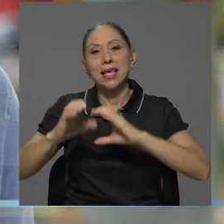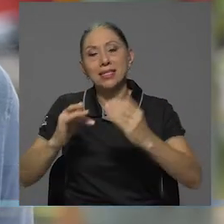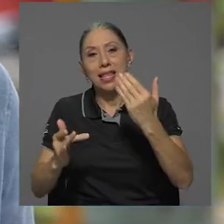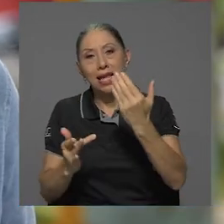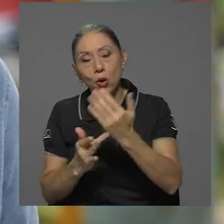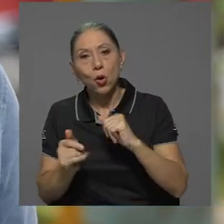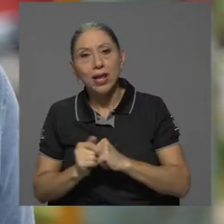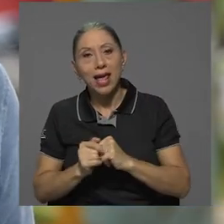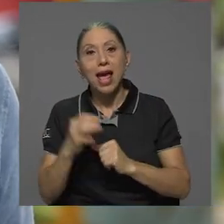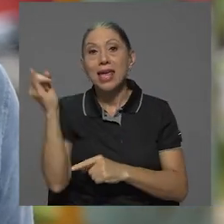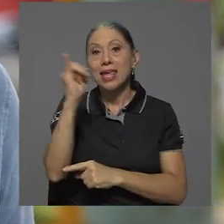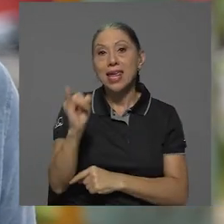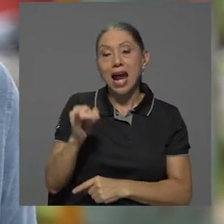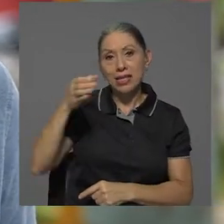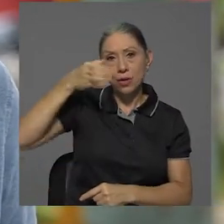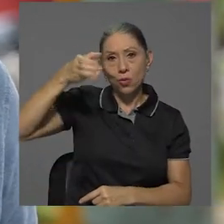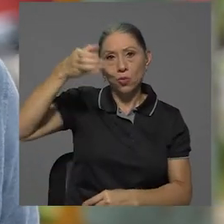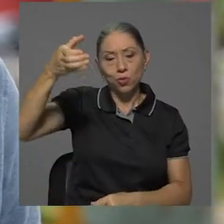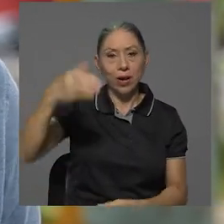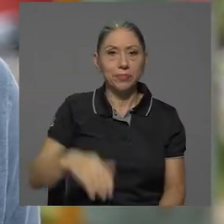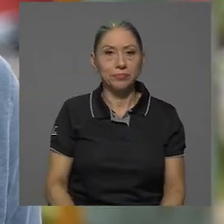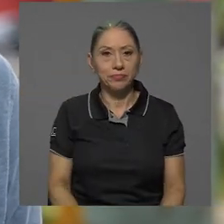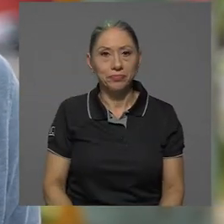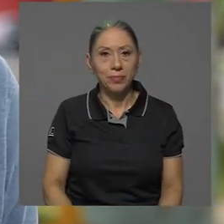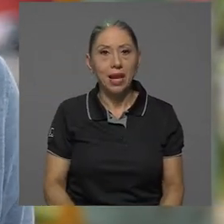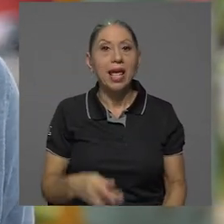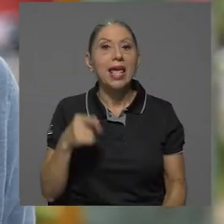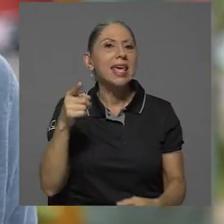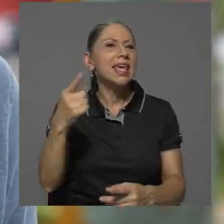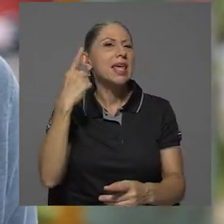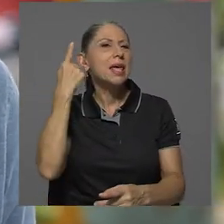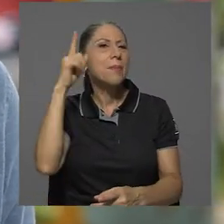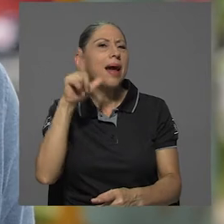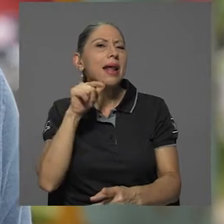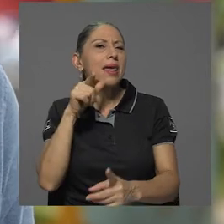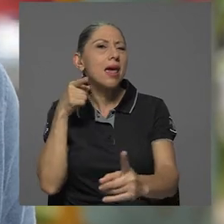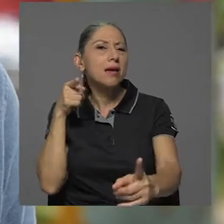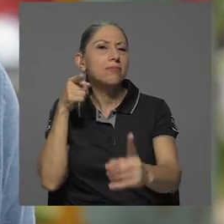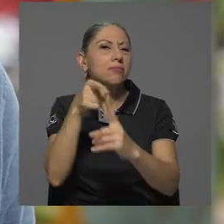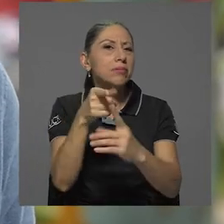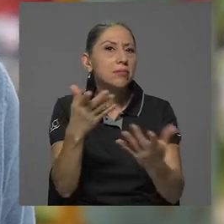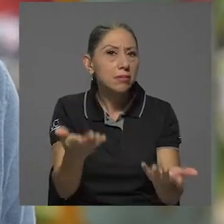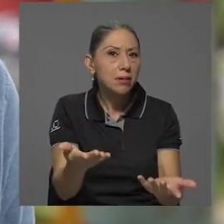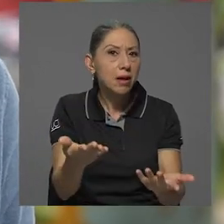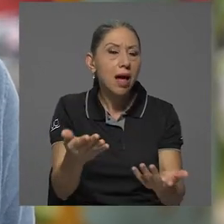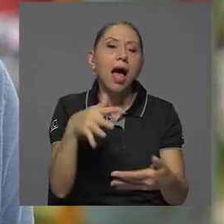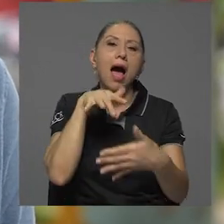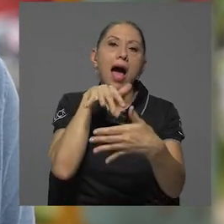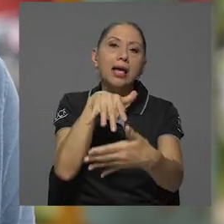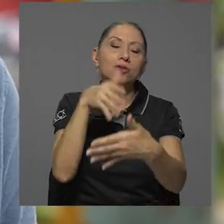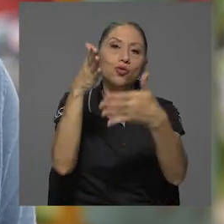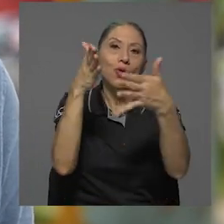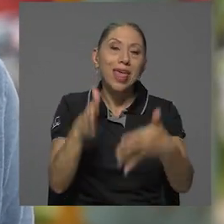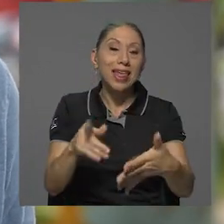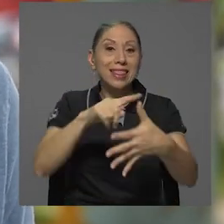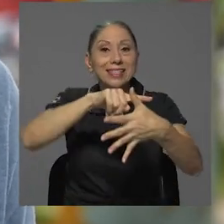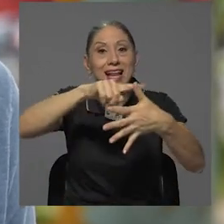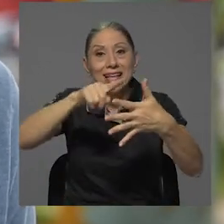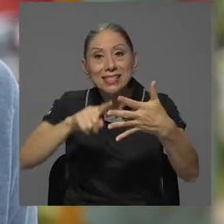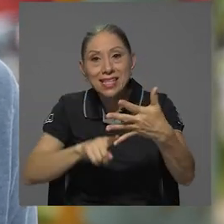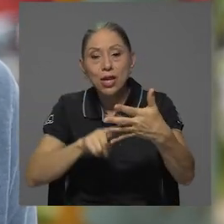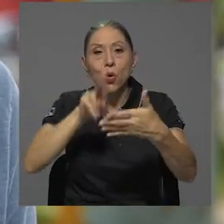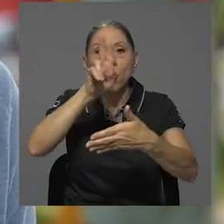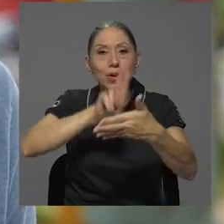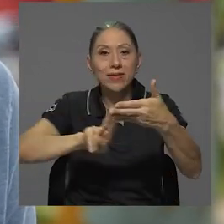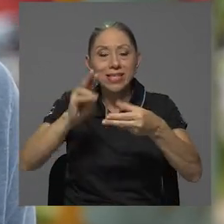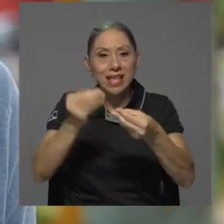tecnología y arte y cultura. Y está dirigido a estudiantes de las